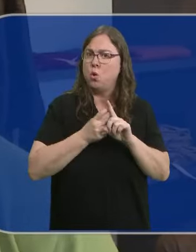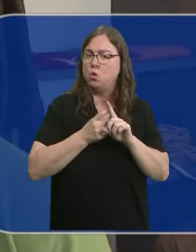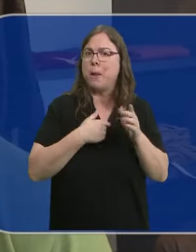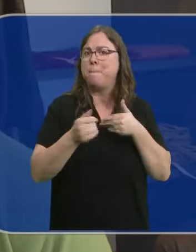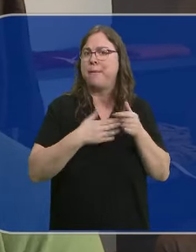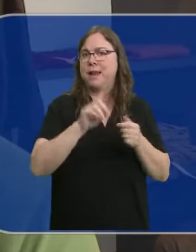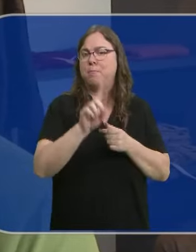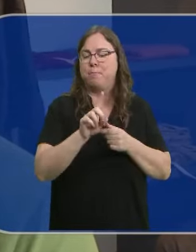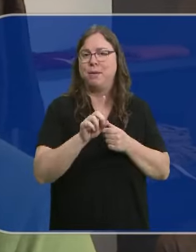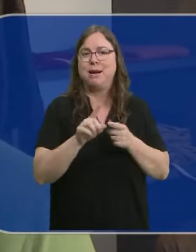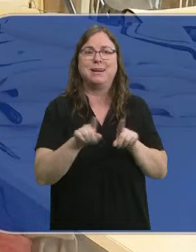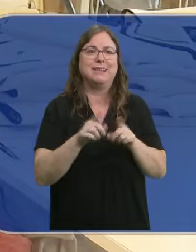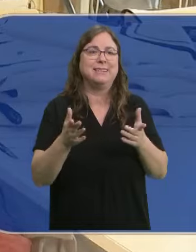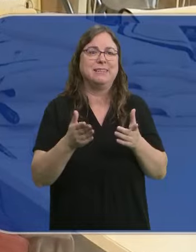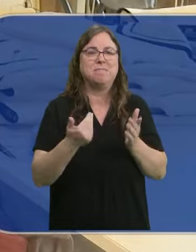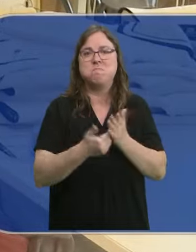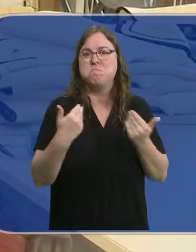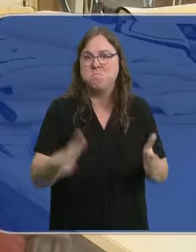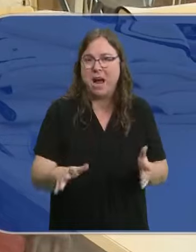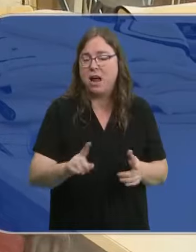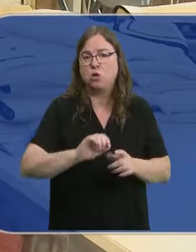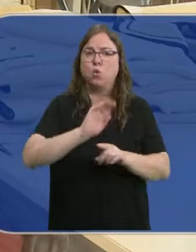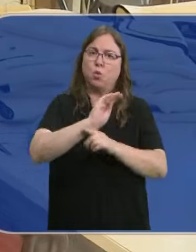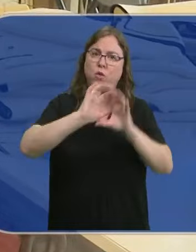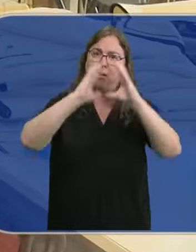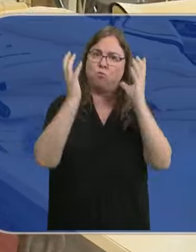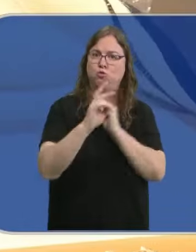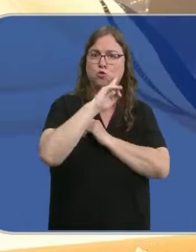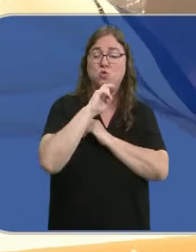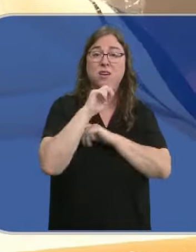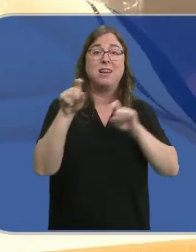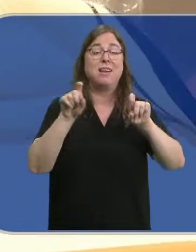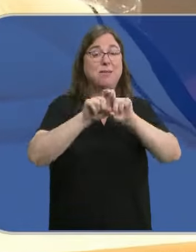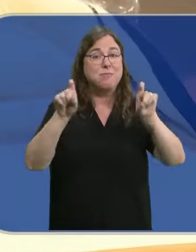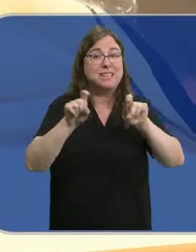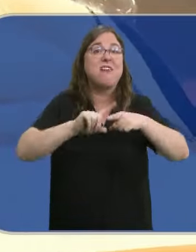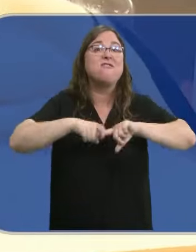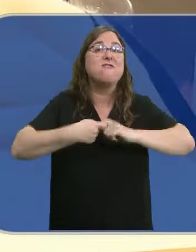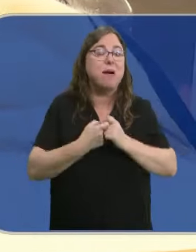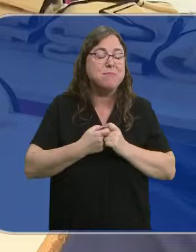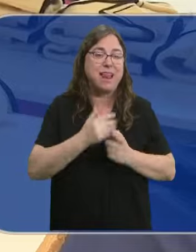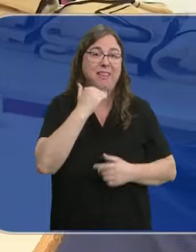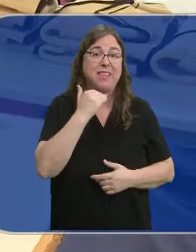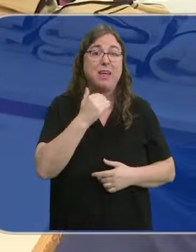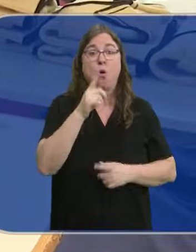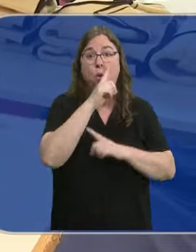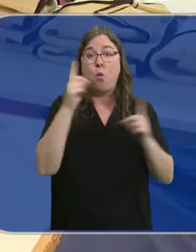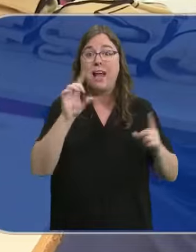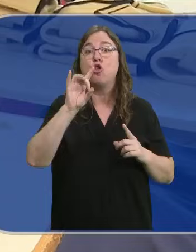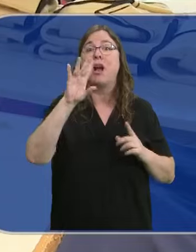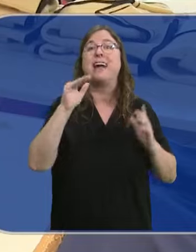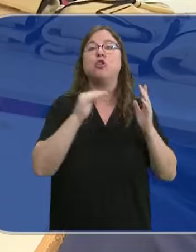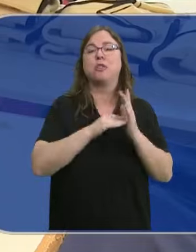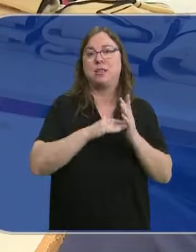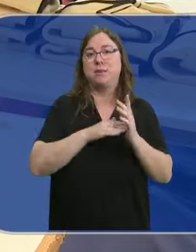materias que no son malas para el ecosistema. Esta empresa familiar, Zamorana, trabaja al año 14.000 kilos de lana.